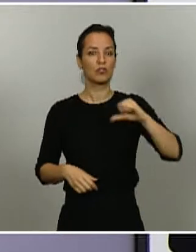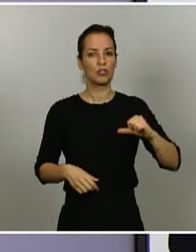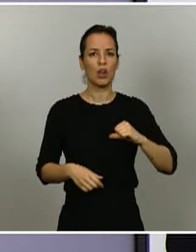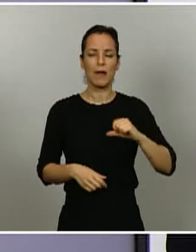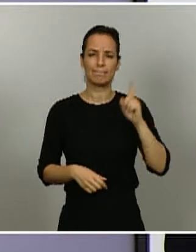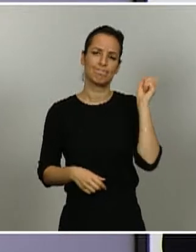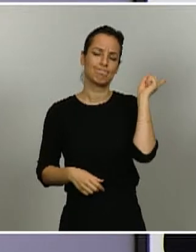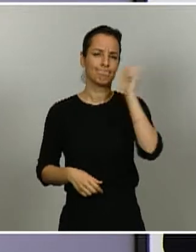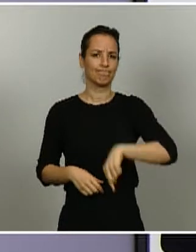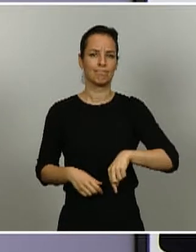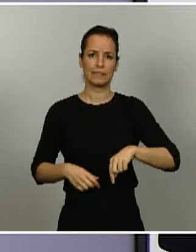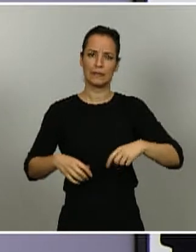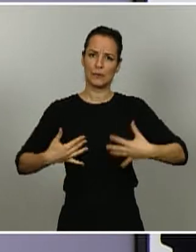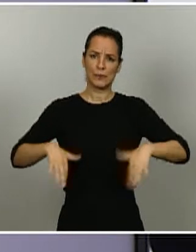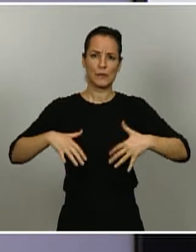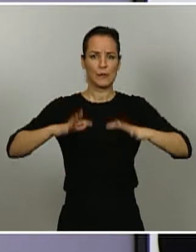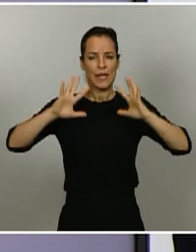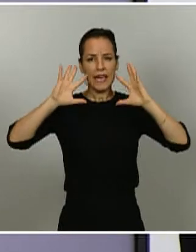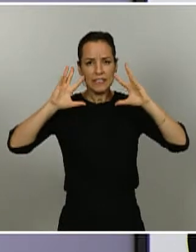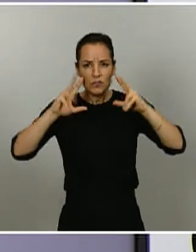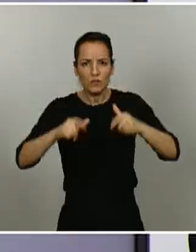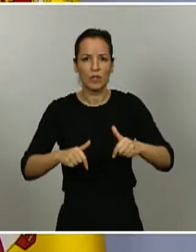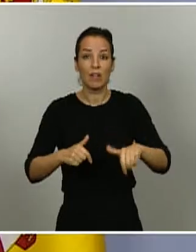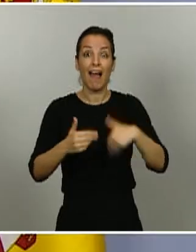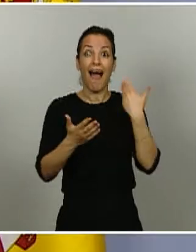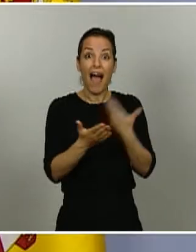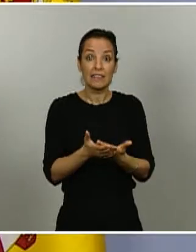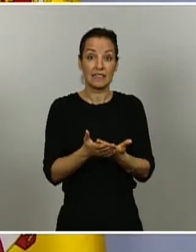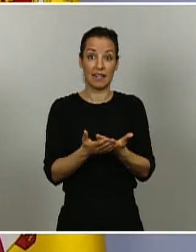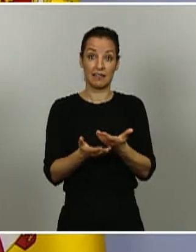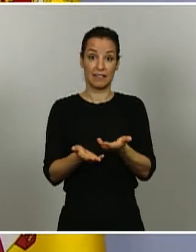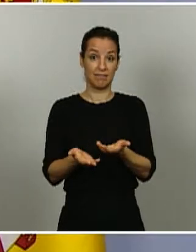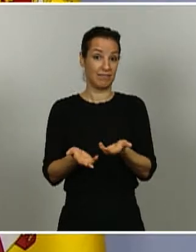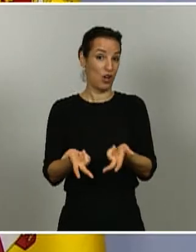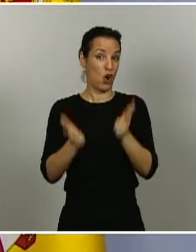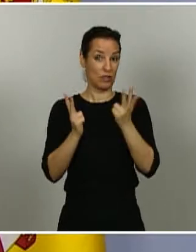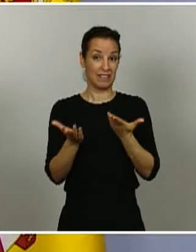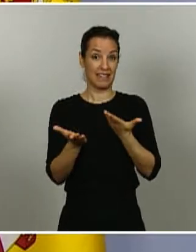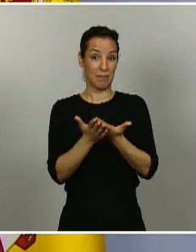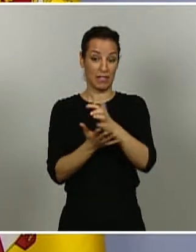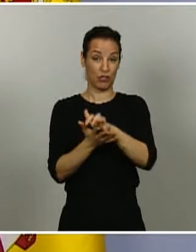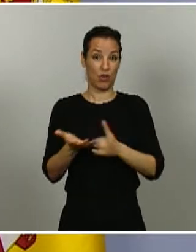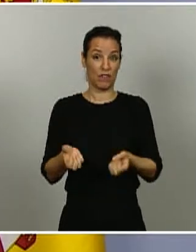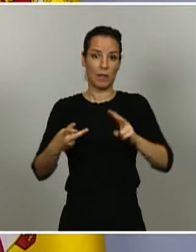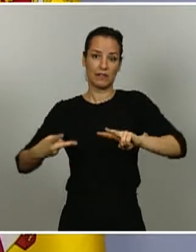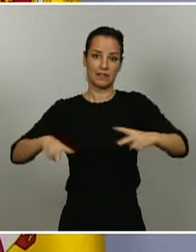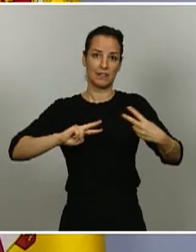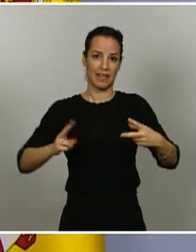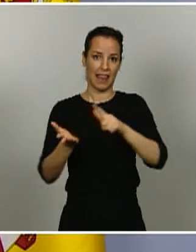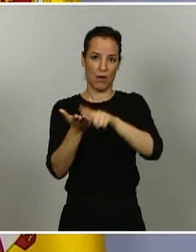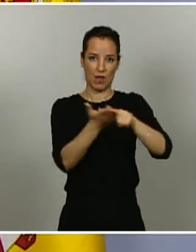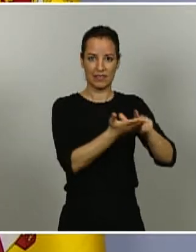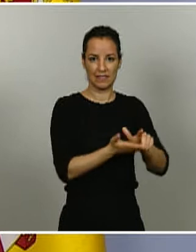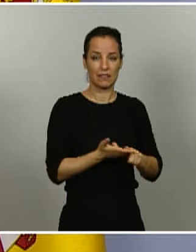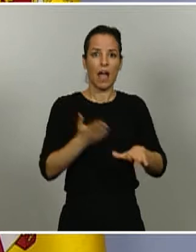se ha hecho un esfuerzo incluso por traducir los consentimientos informados a diferentes lenguas e incluso en algún caso